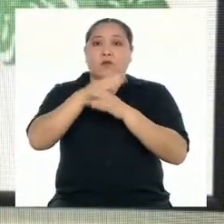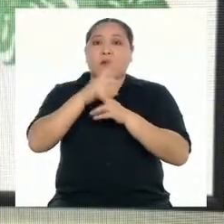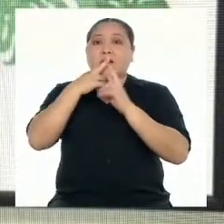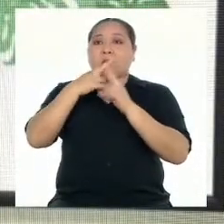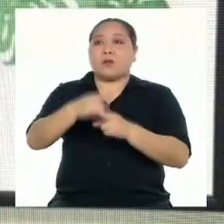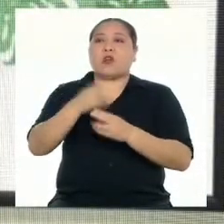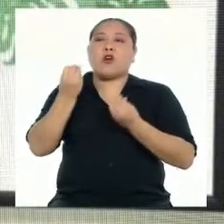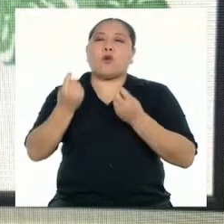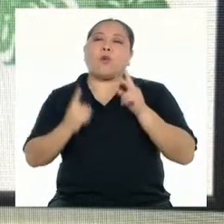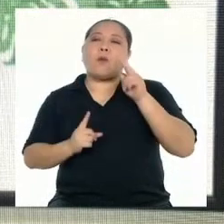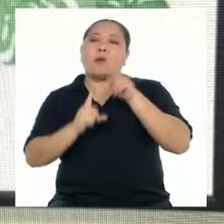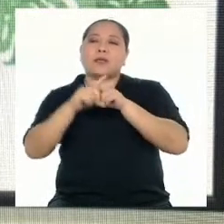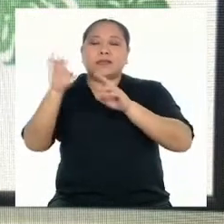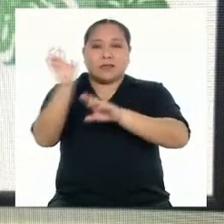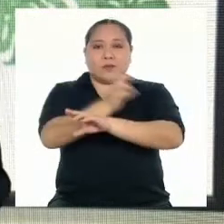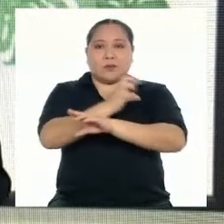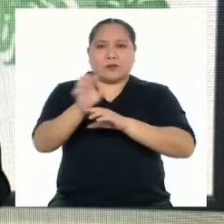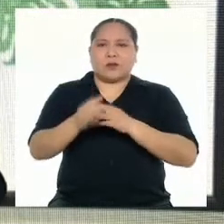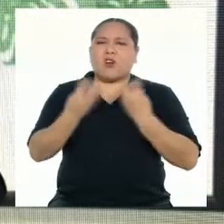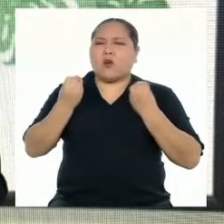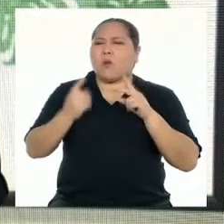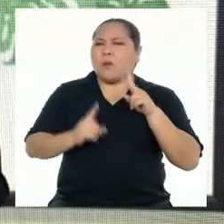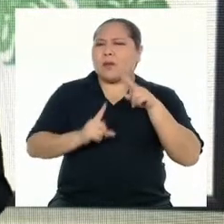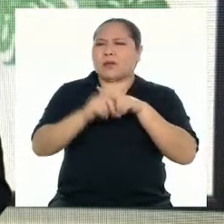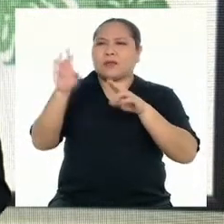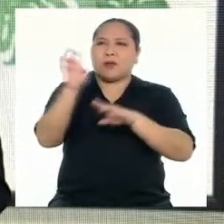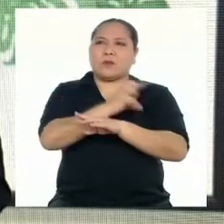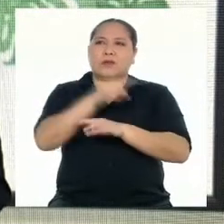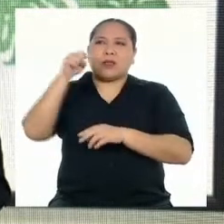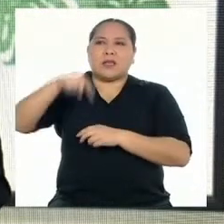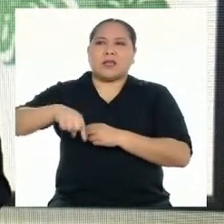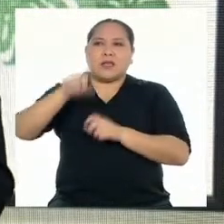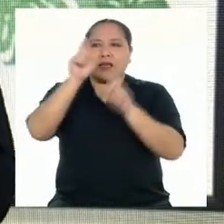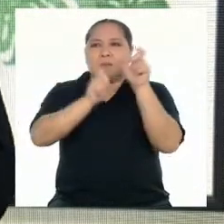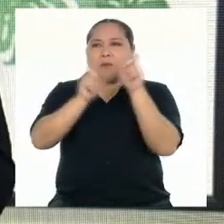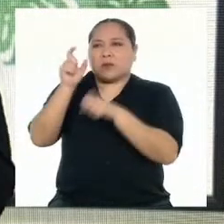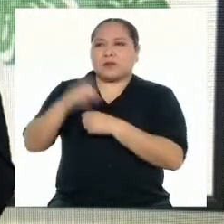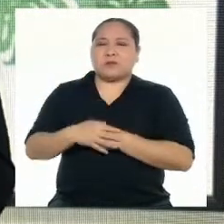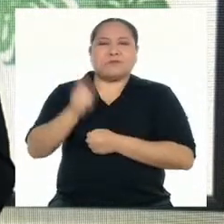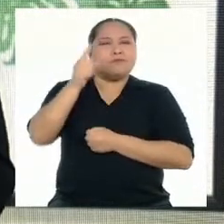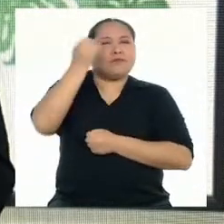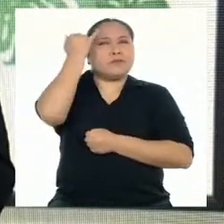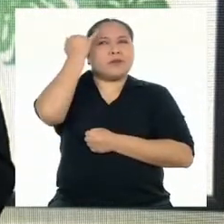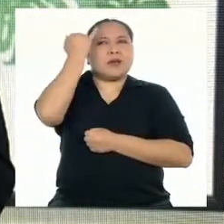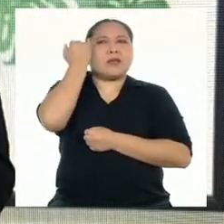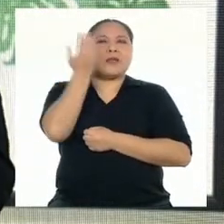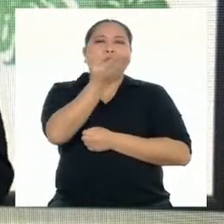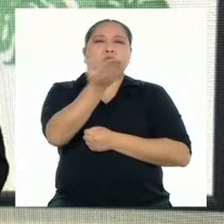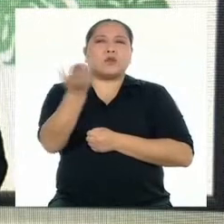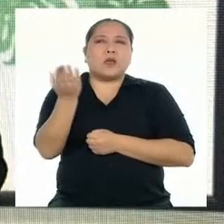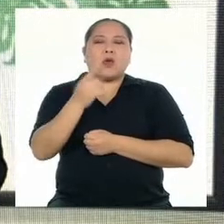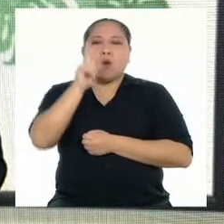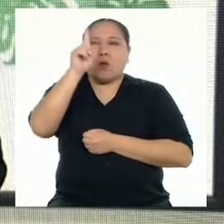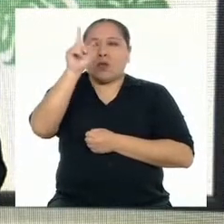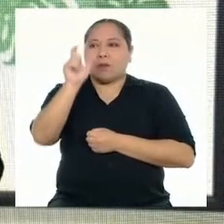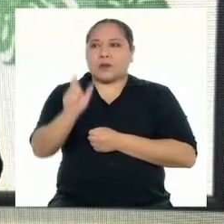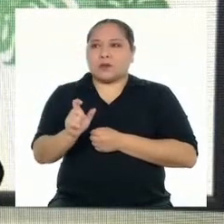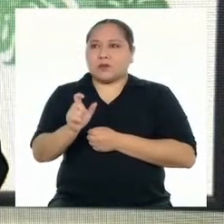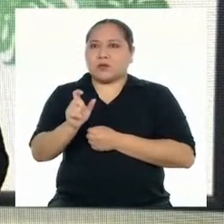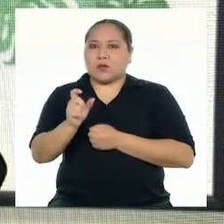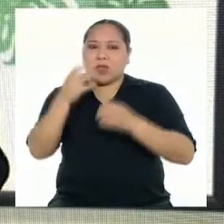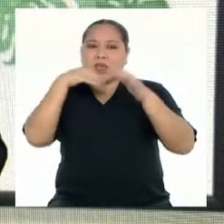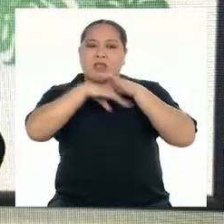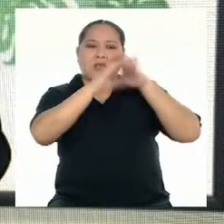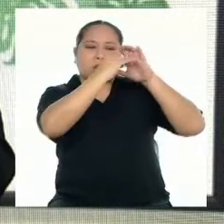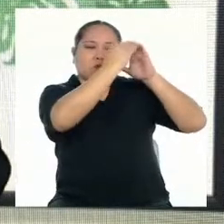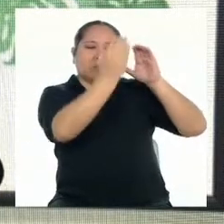pregunta ¿cómo nace la poesía? ¿Cómo nace la poesía en la humanidad? Imaginen ustedes a un hombre de las